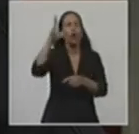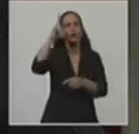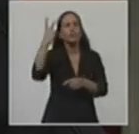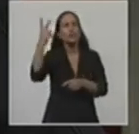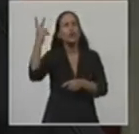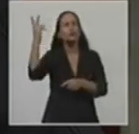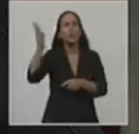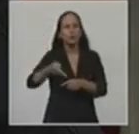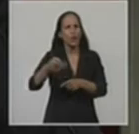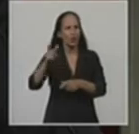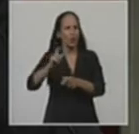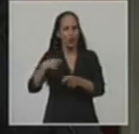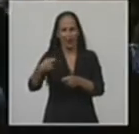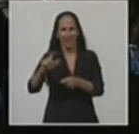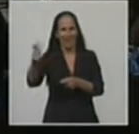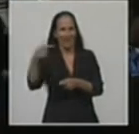móvil.